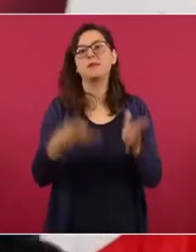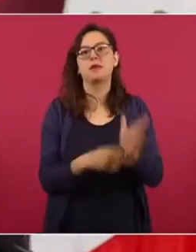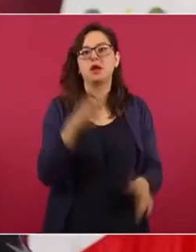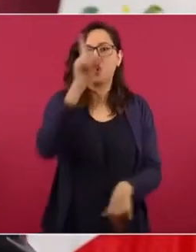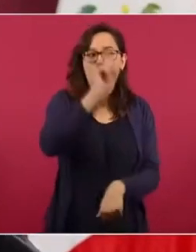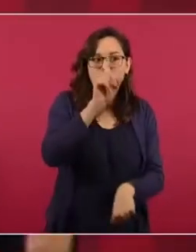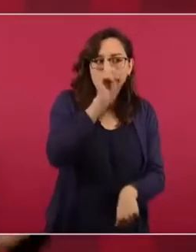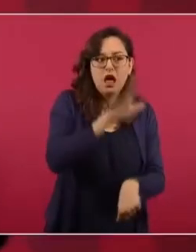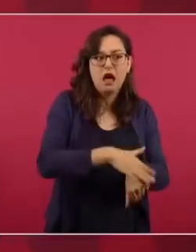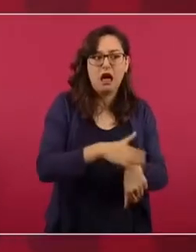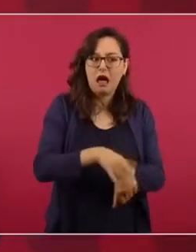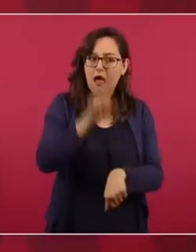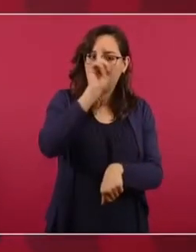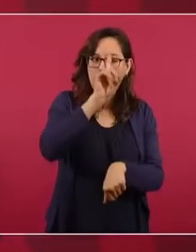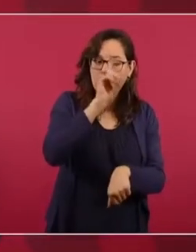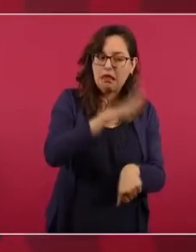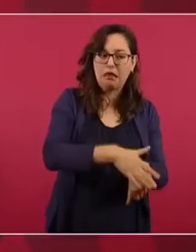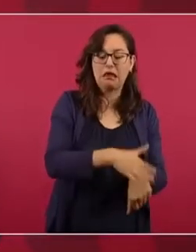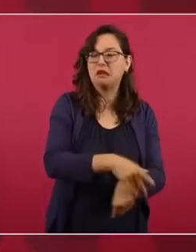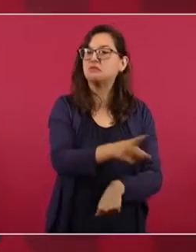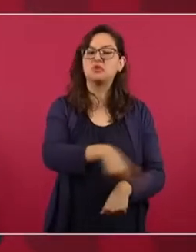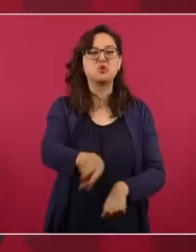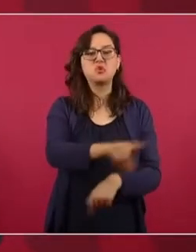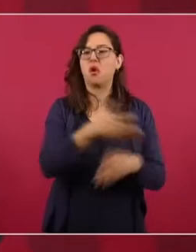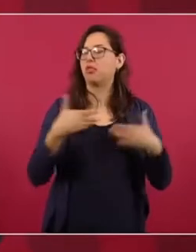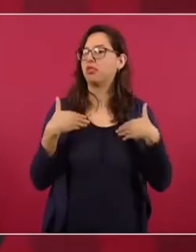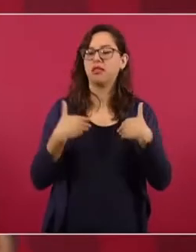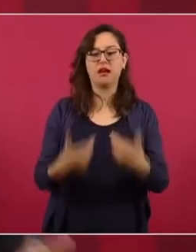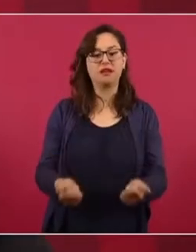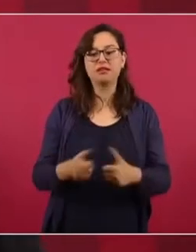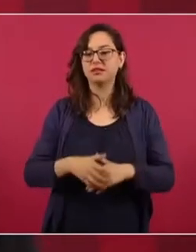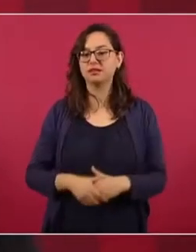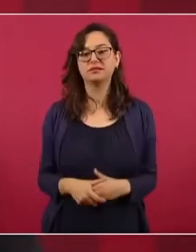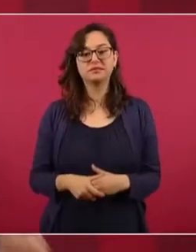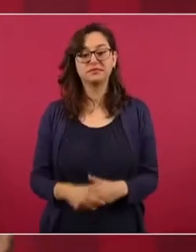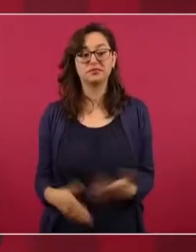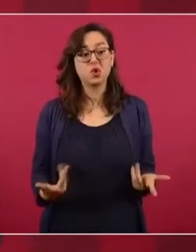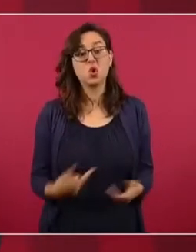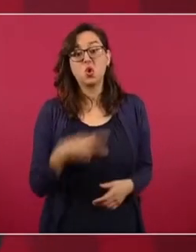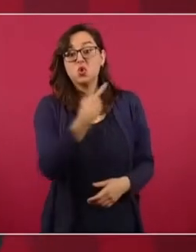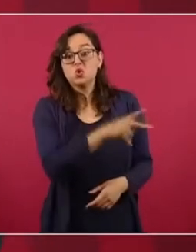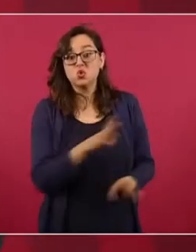revisión de su estrategia.